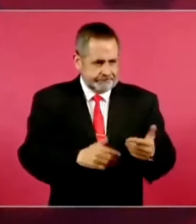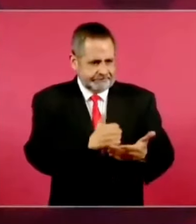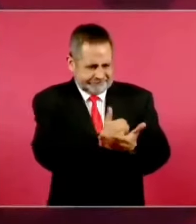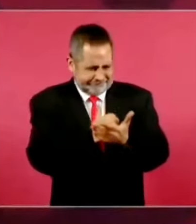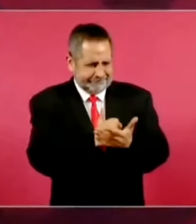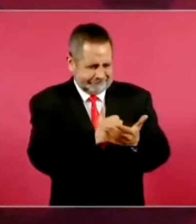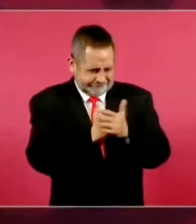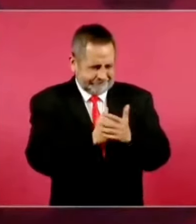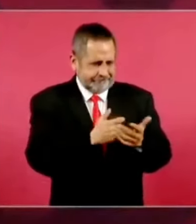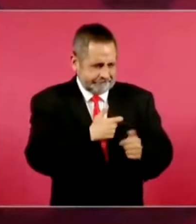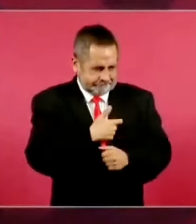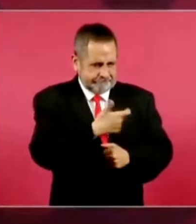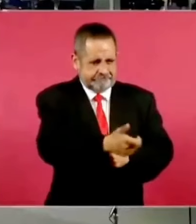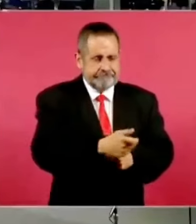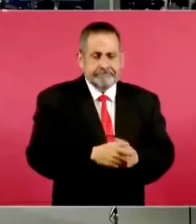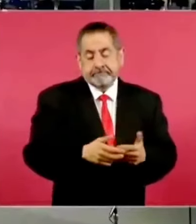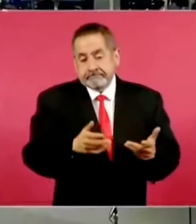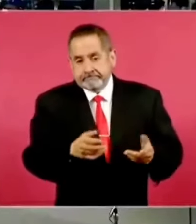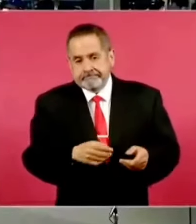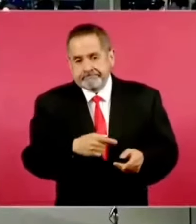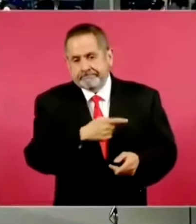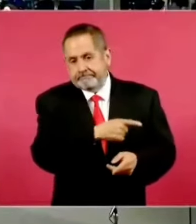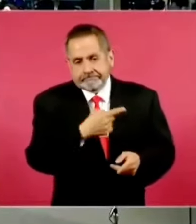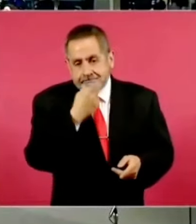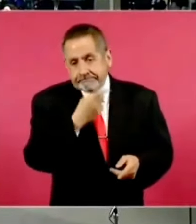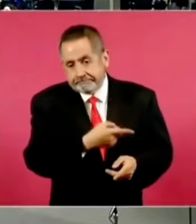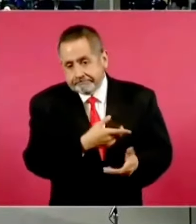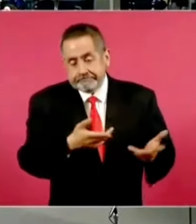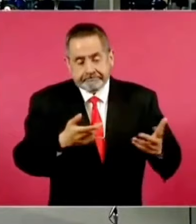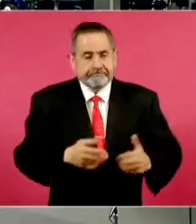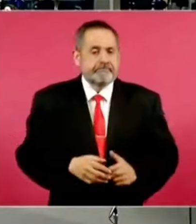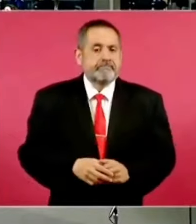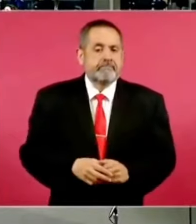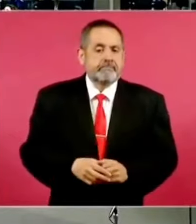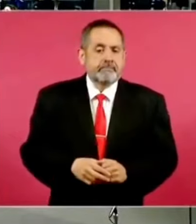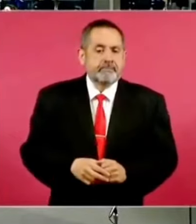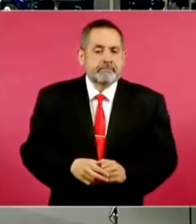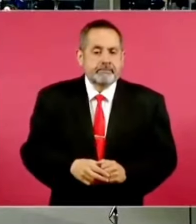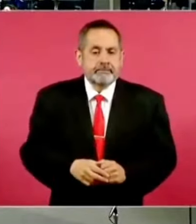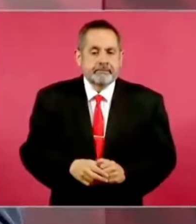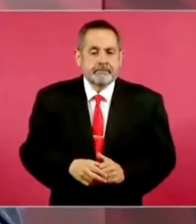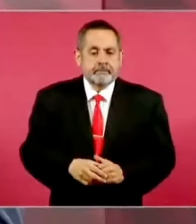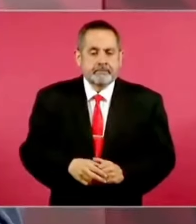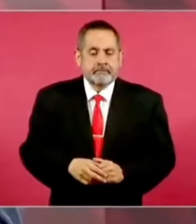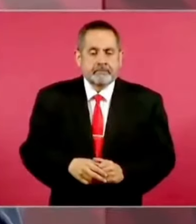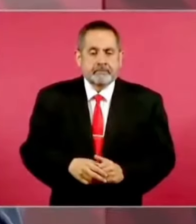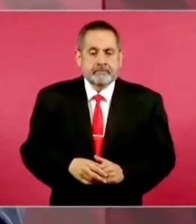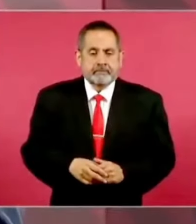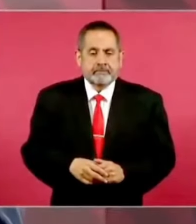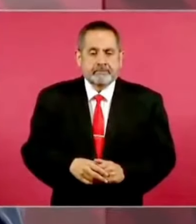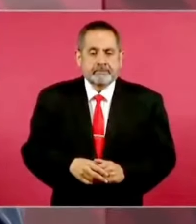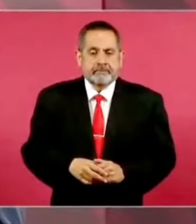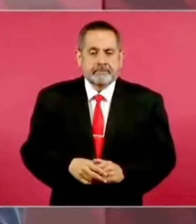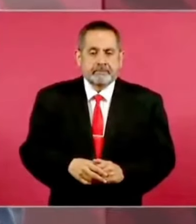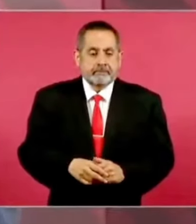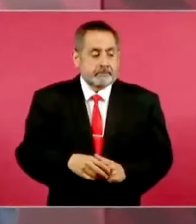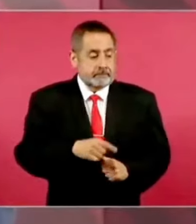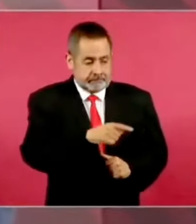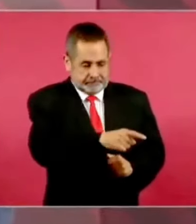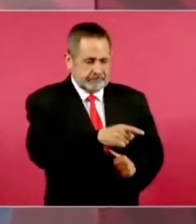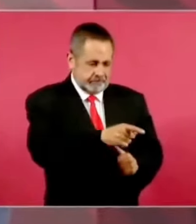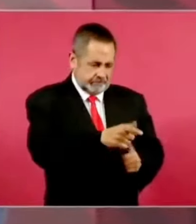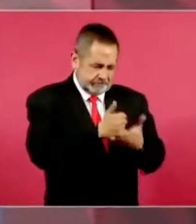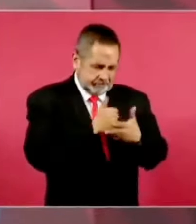a hacer esa investigación,